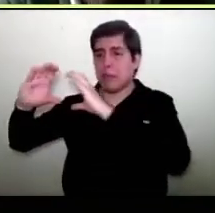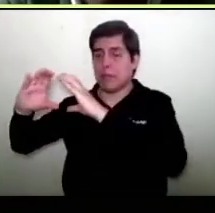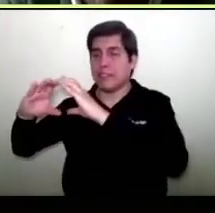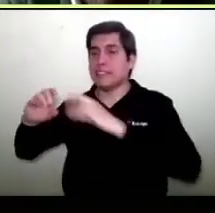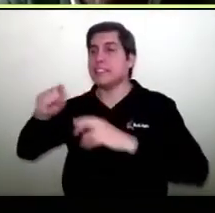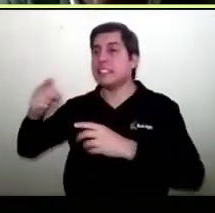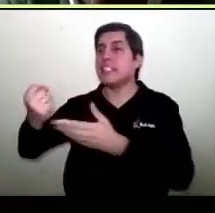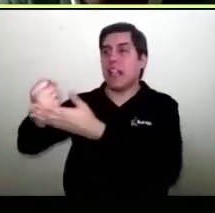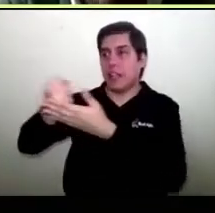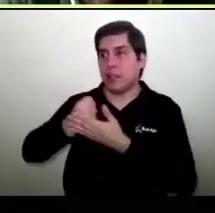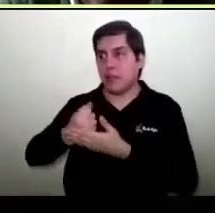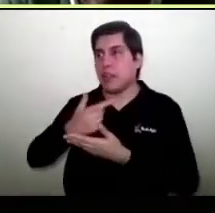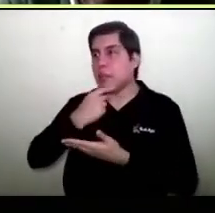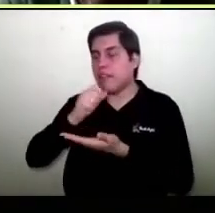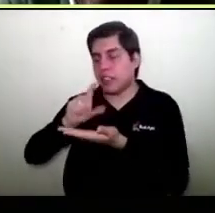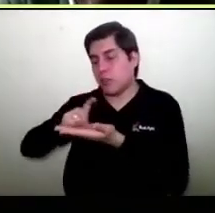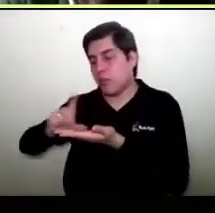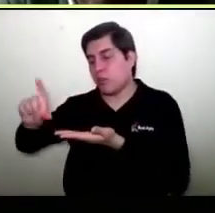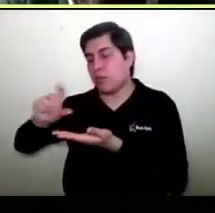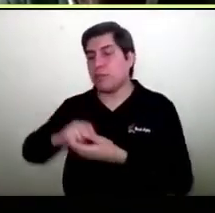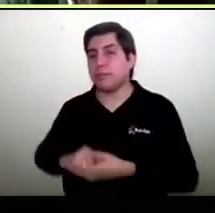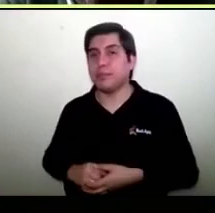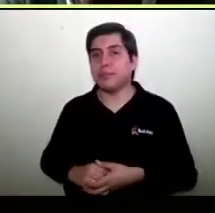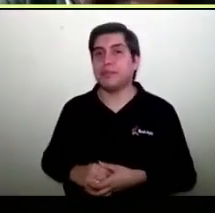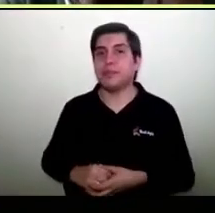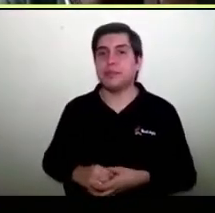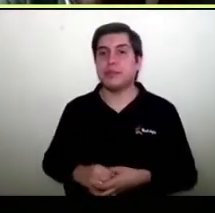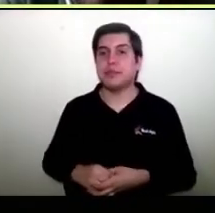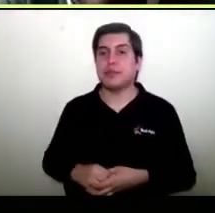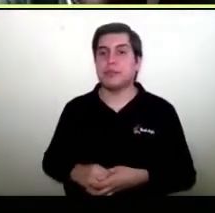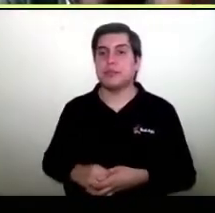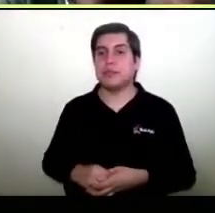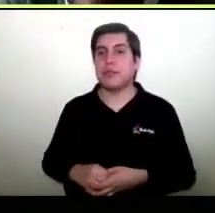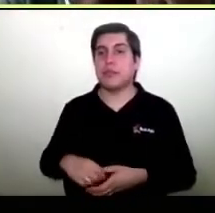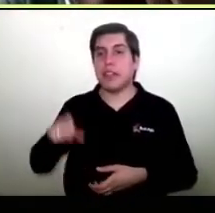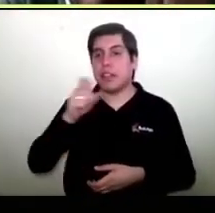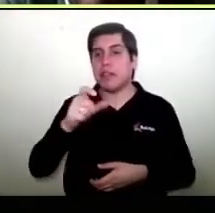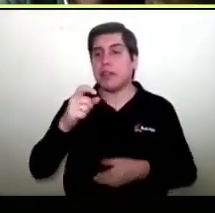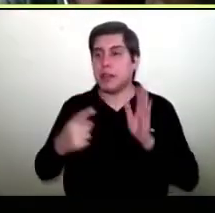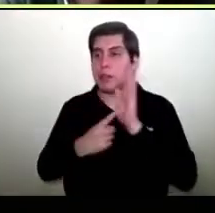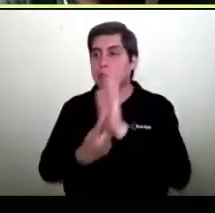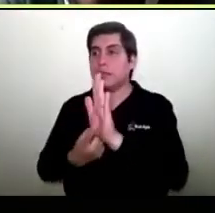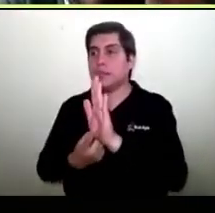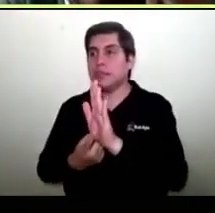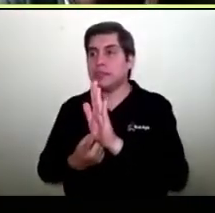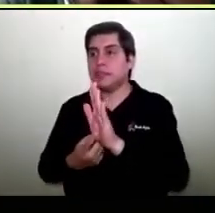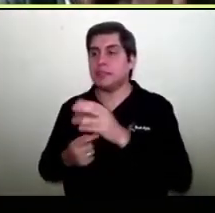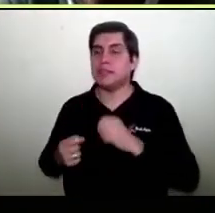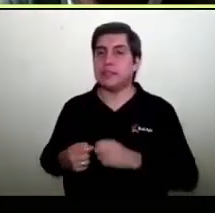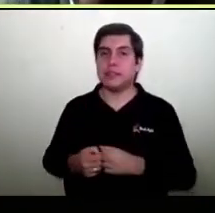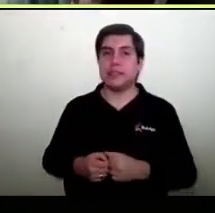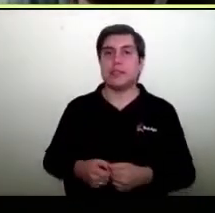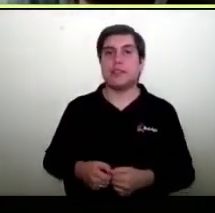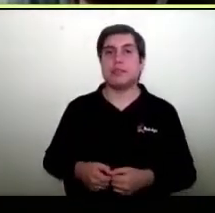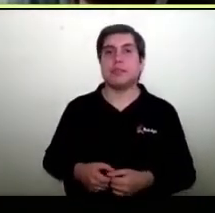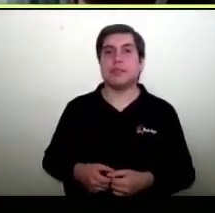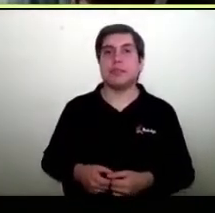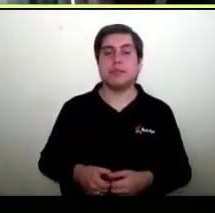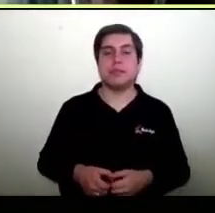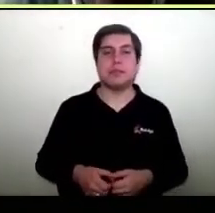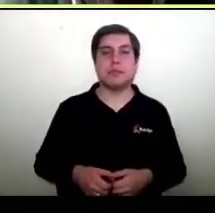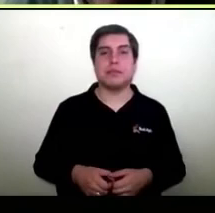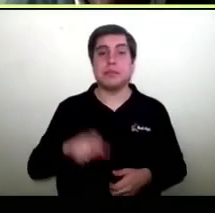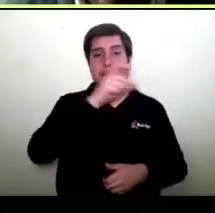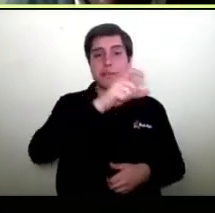es que te ayuda te ayuda a crecer te ayuda a que tus productos sean vistos el derecho a la visibilidad que lo entrega el marketplace a que